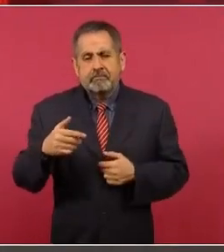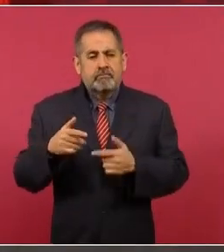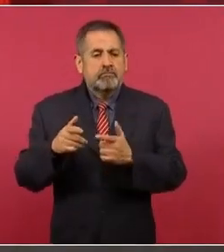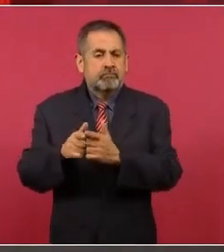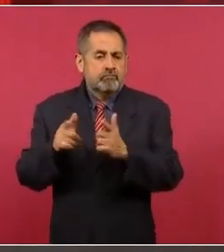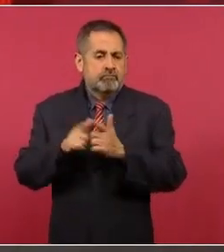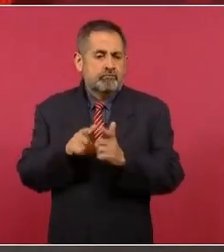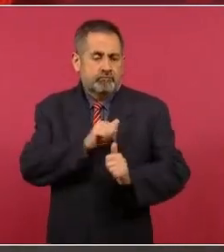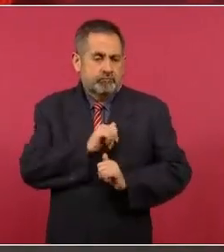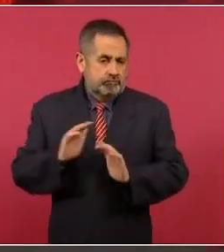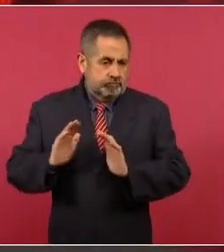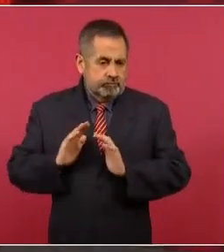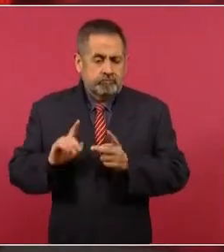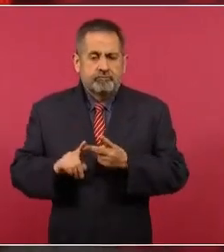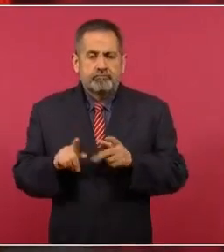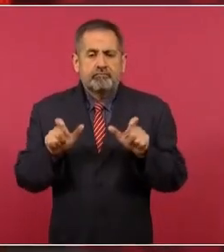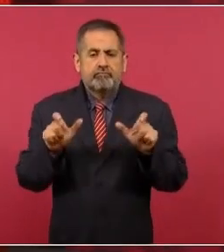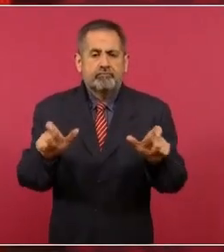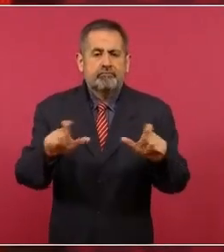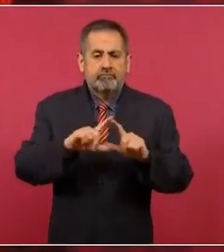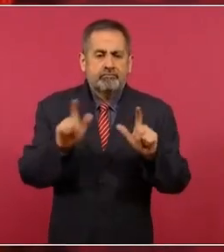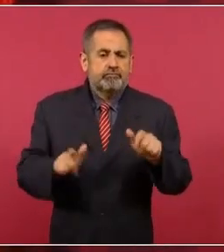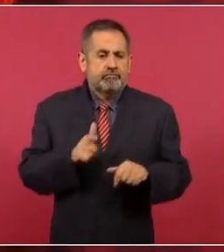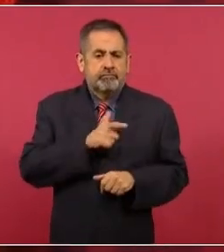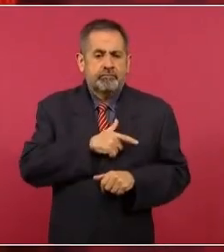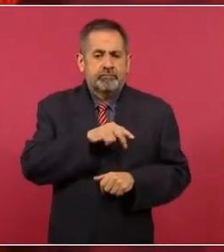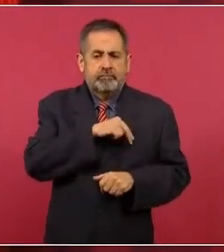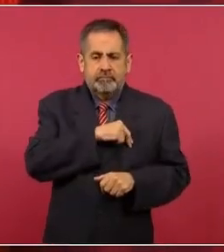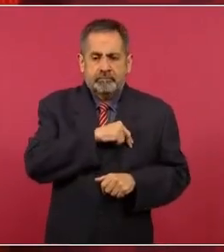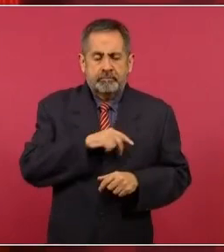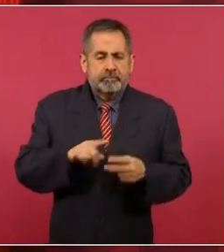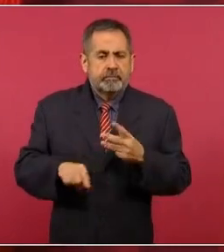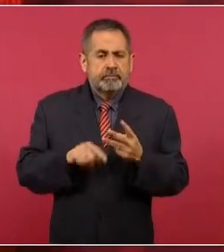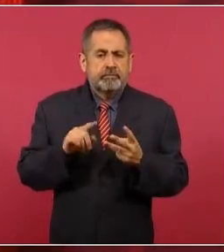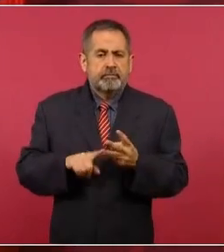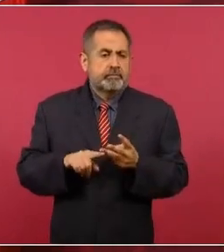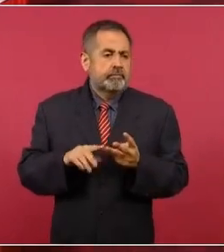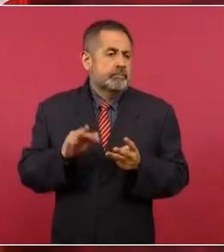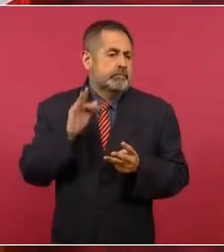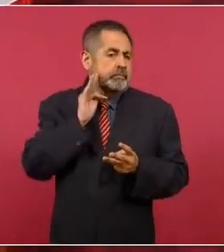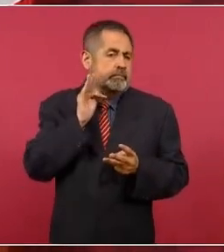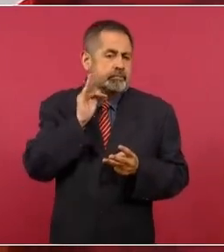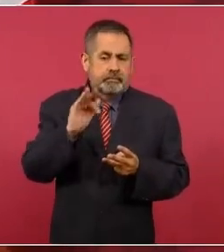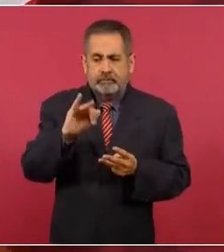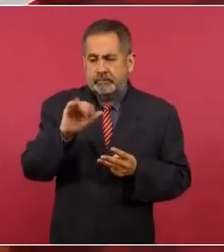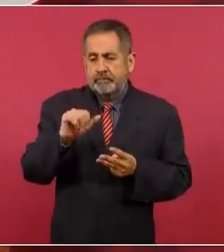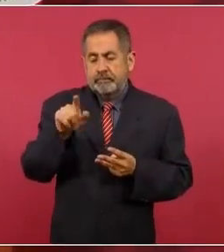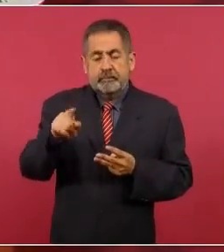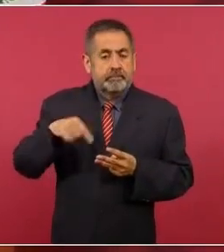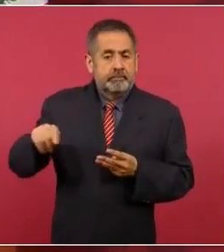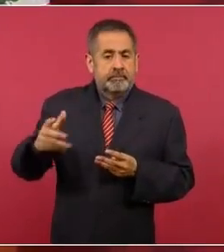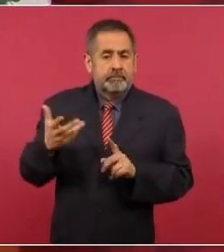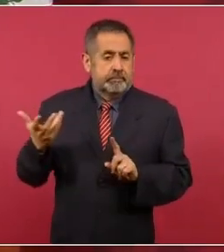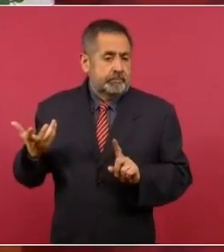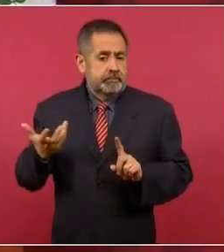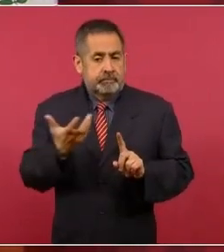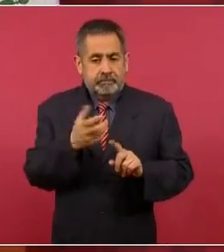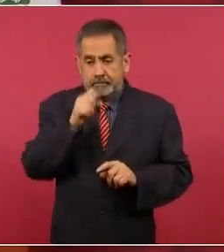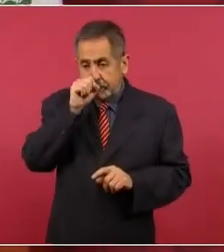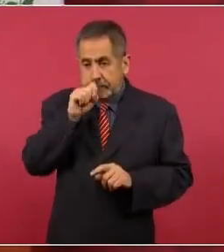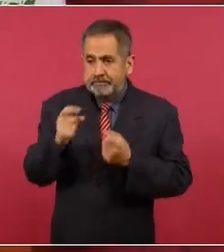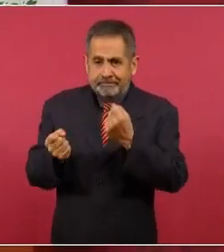la Guardia Nacional, de la Fiscalía General de la